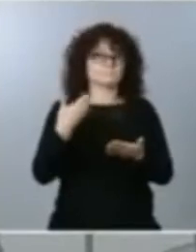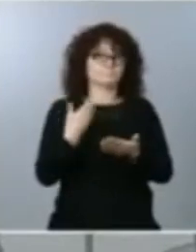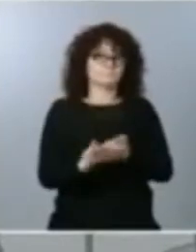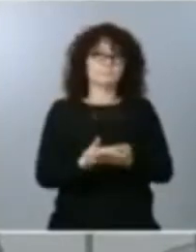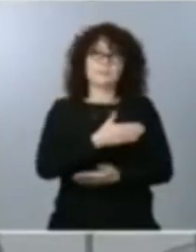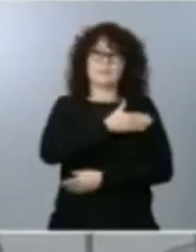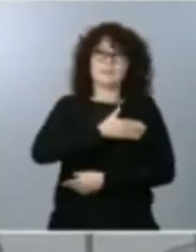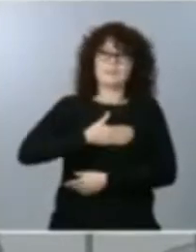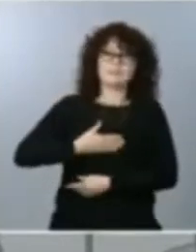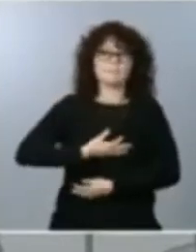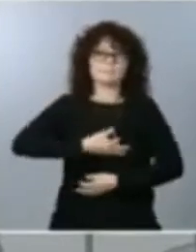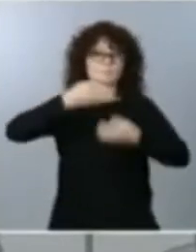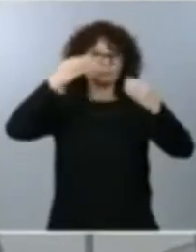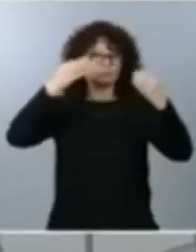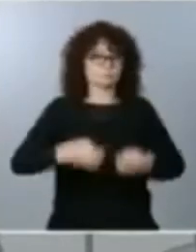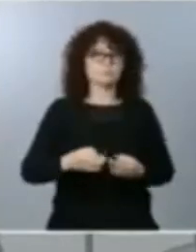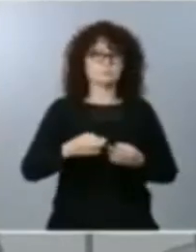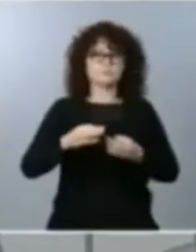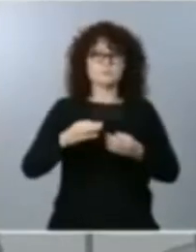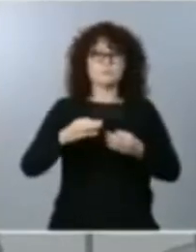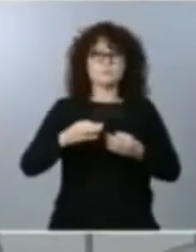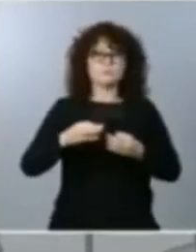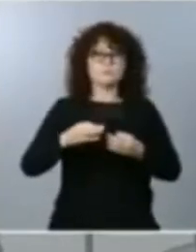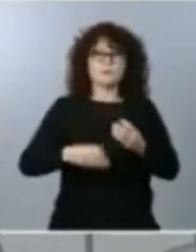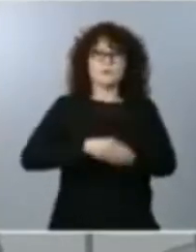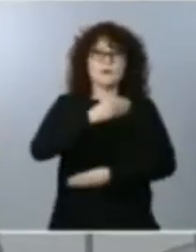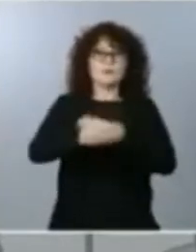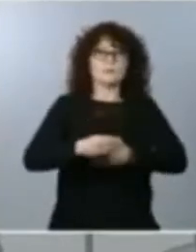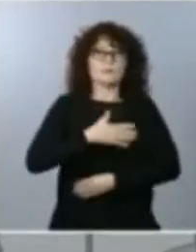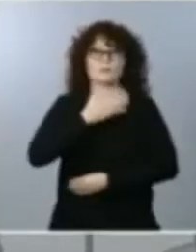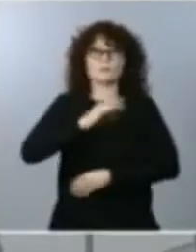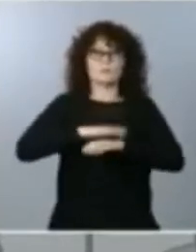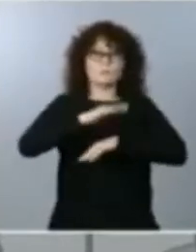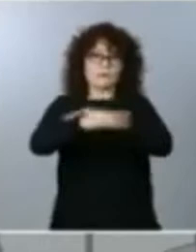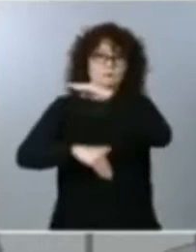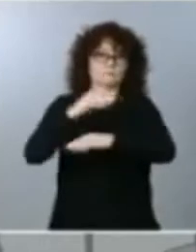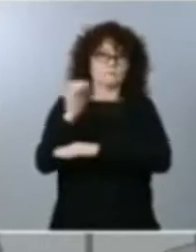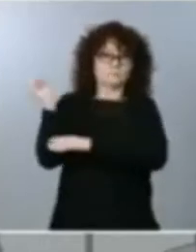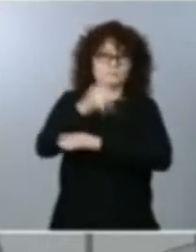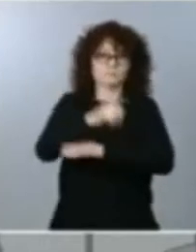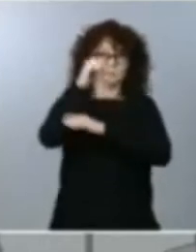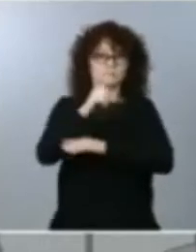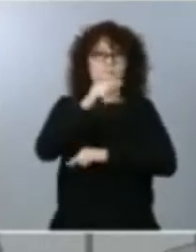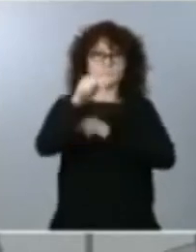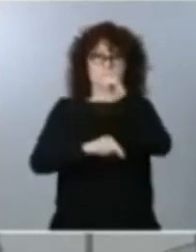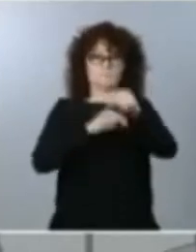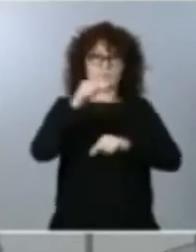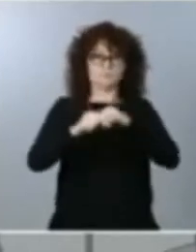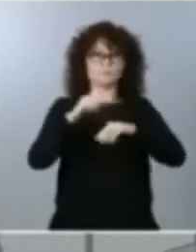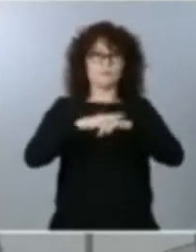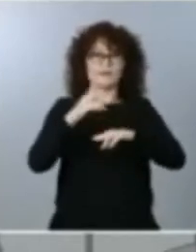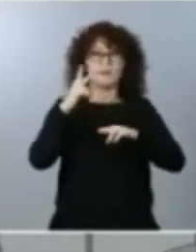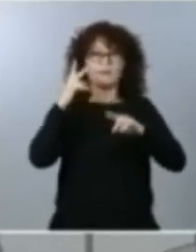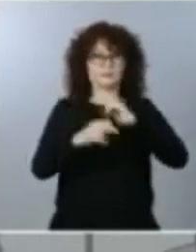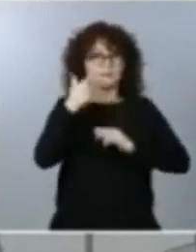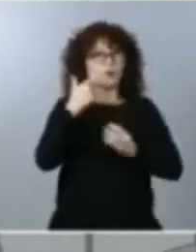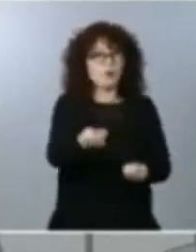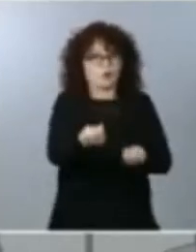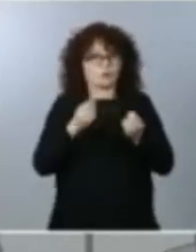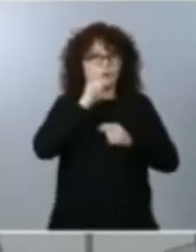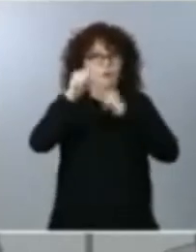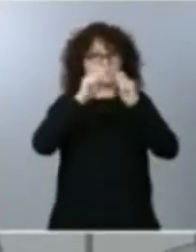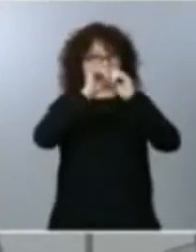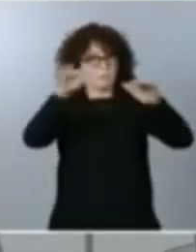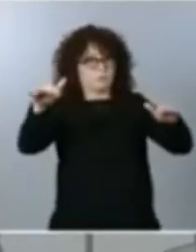todo lo posible para superar esta crisis, para frenar el contagio del virus, tanto dentro de nuestros países como también a escala